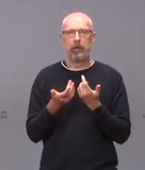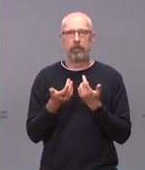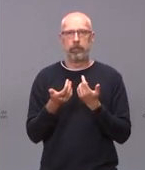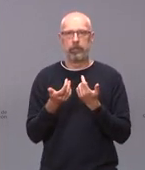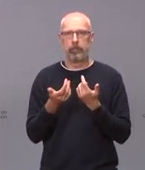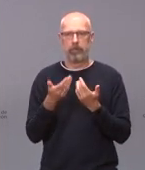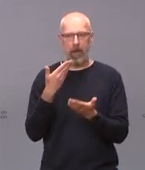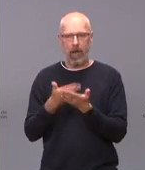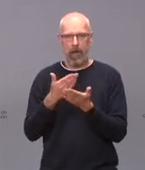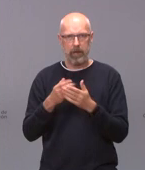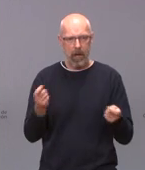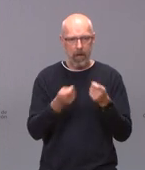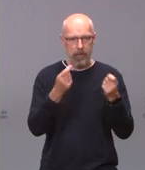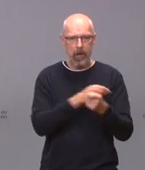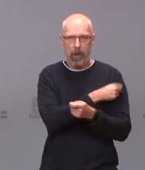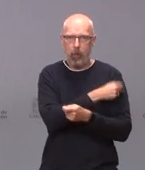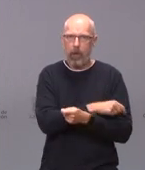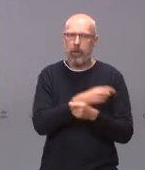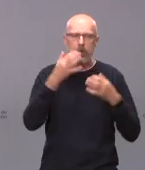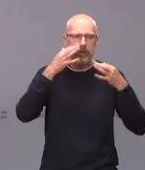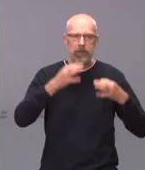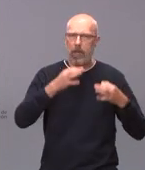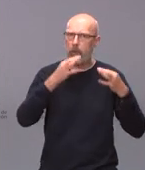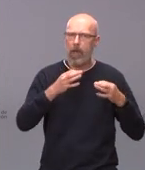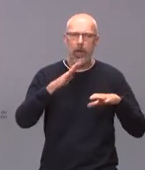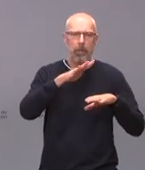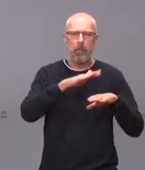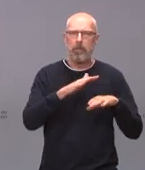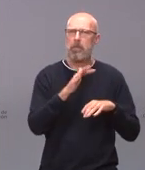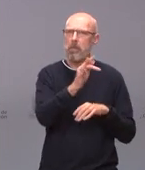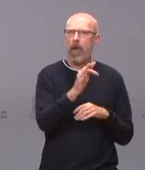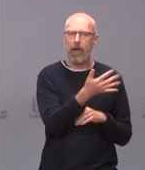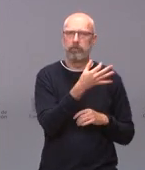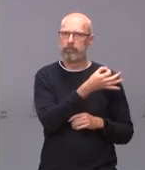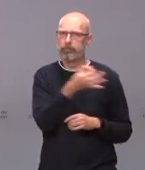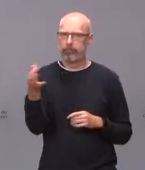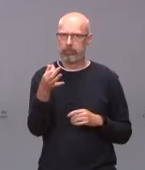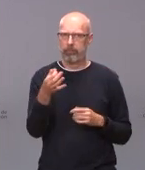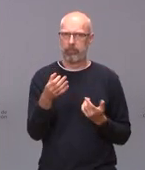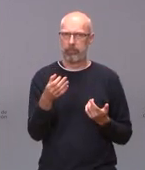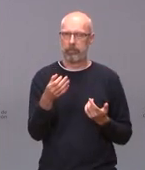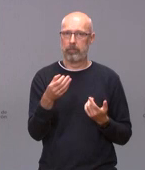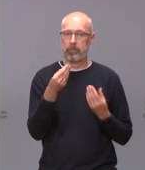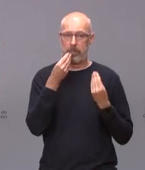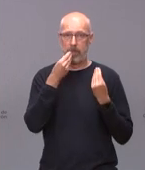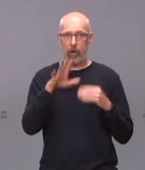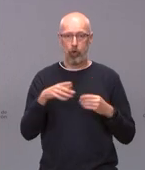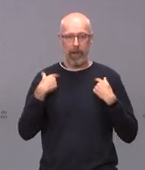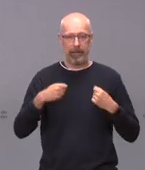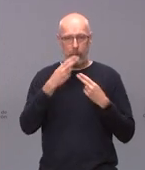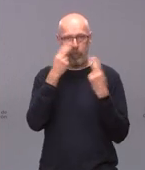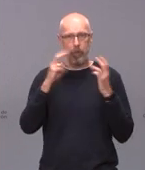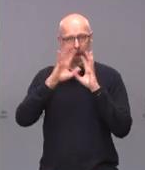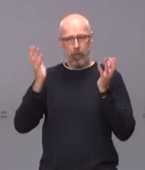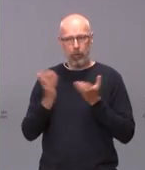la campaña de vacunación es no segura sino es lo más eficaz he de decirles que es un hito en la historia de la salud pública mundial